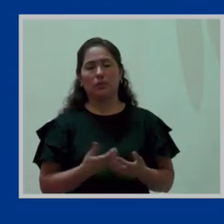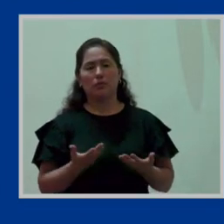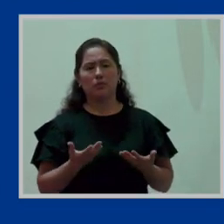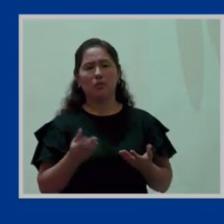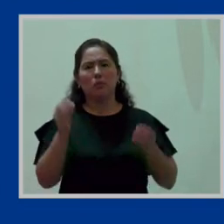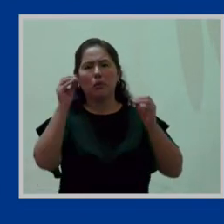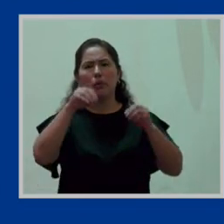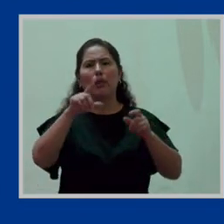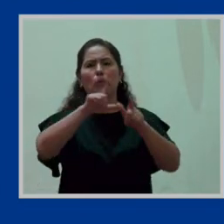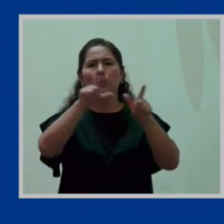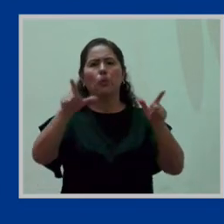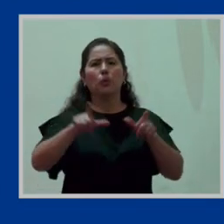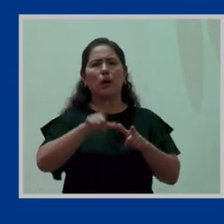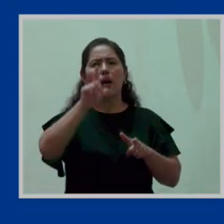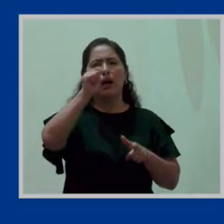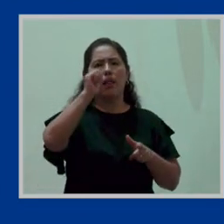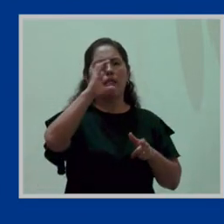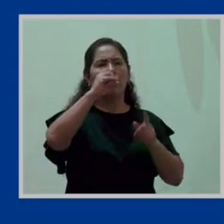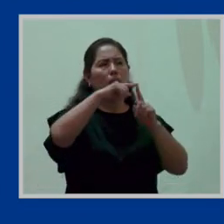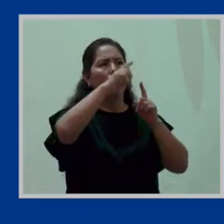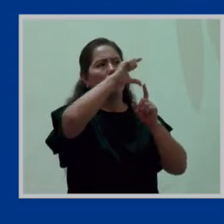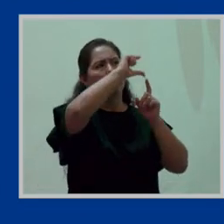una silla sin abrazaderas.